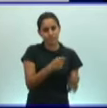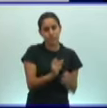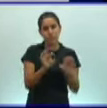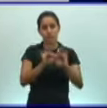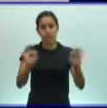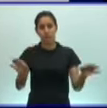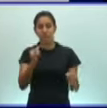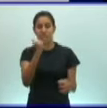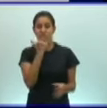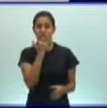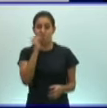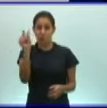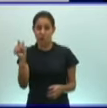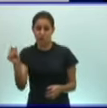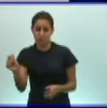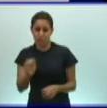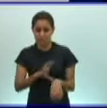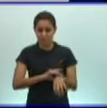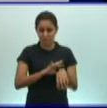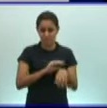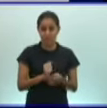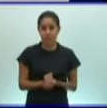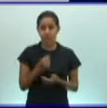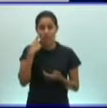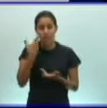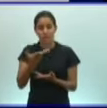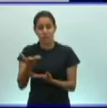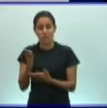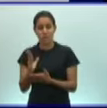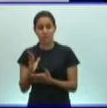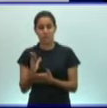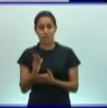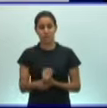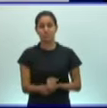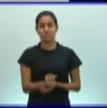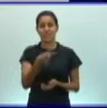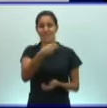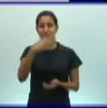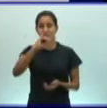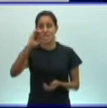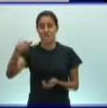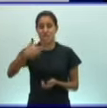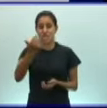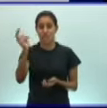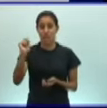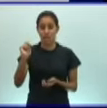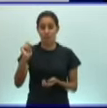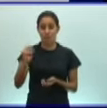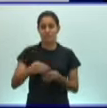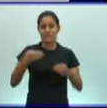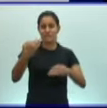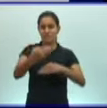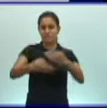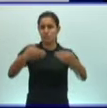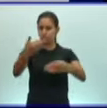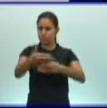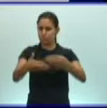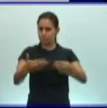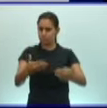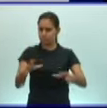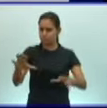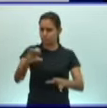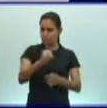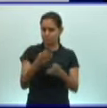presentando, en el caso de la duela del hígado, la fasiolepática, el ciclo de vida. Vean aquí la presencia de un hospedero